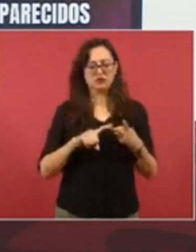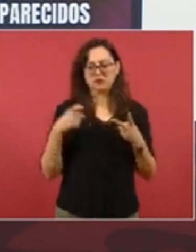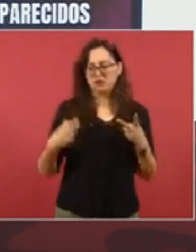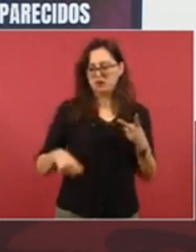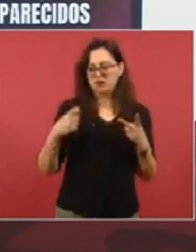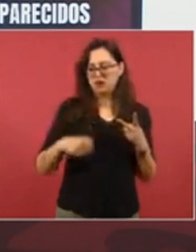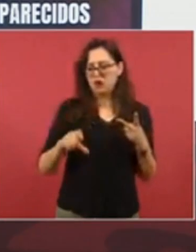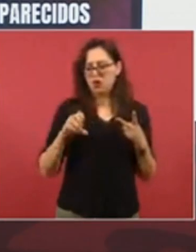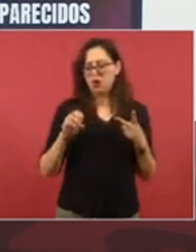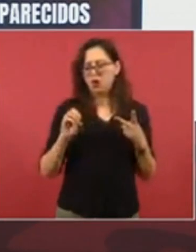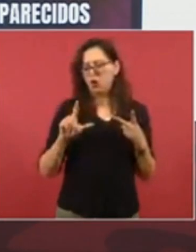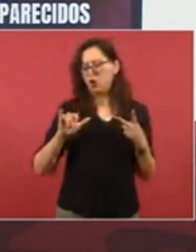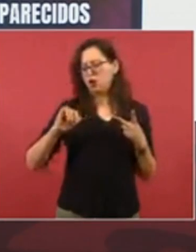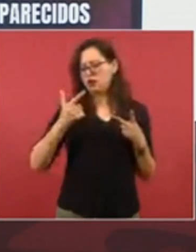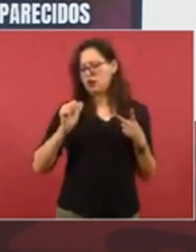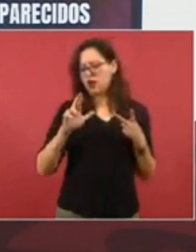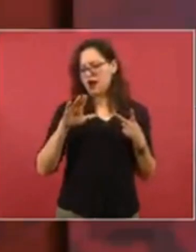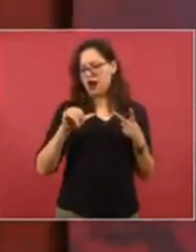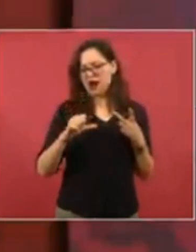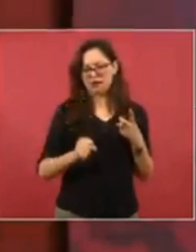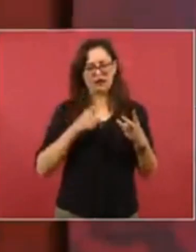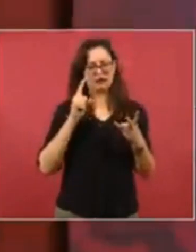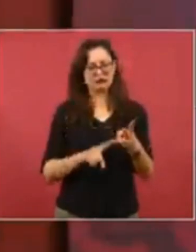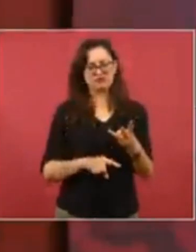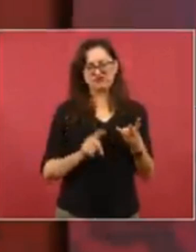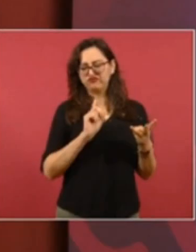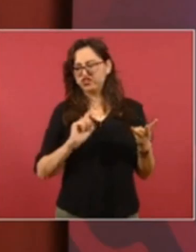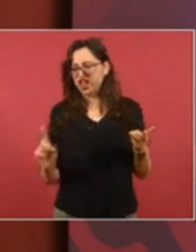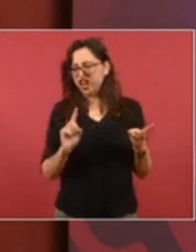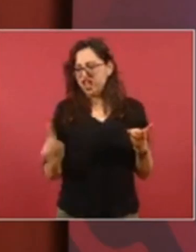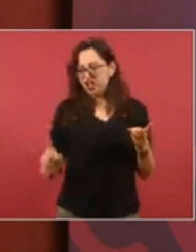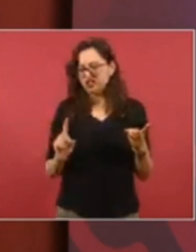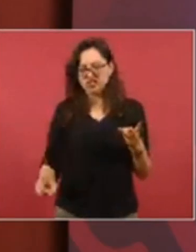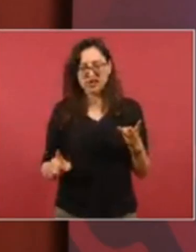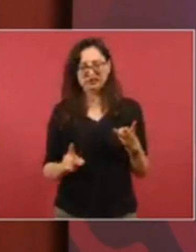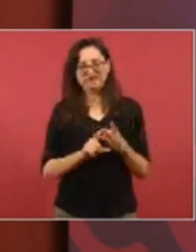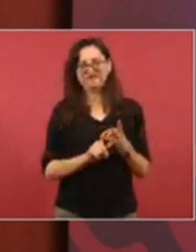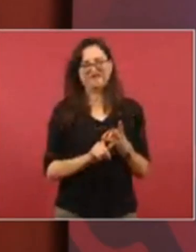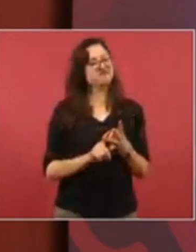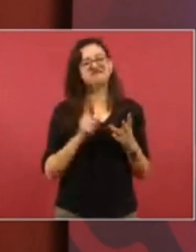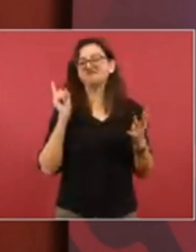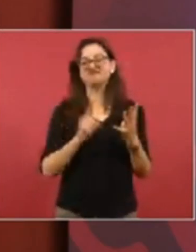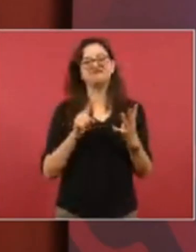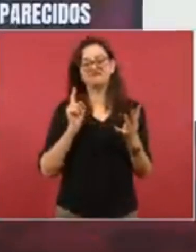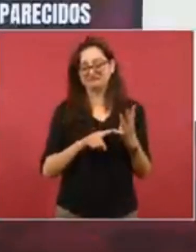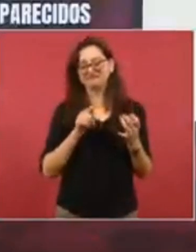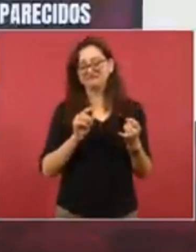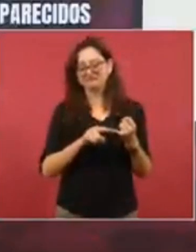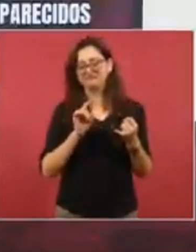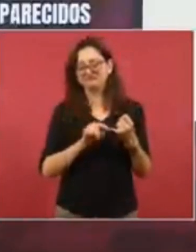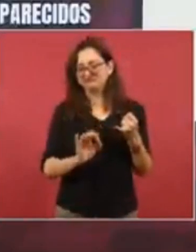derechistas. Y opté por llamarles conservadores,